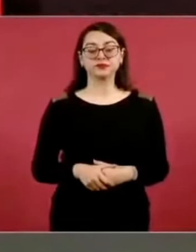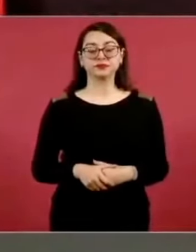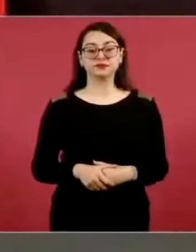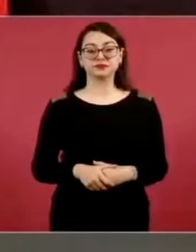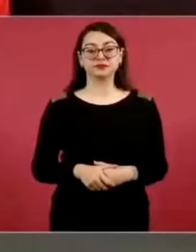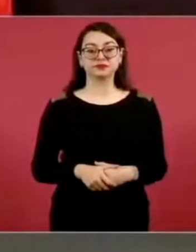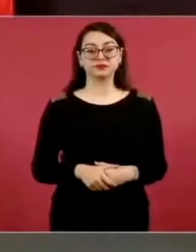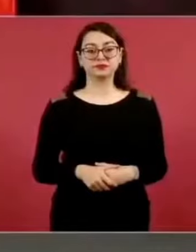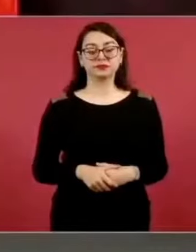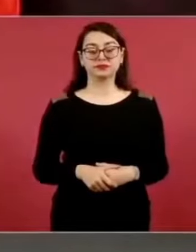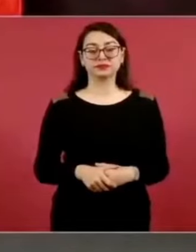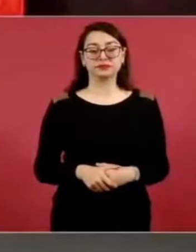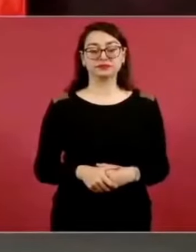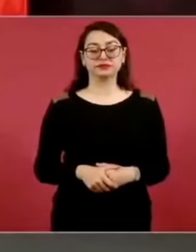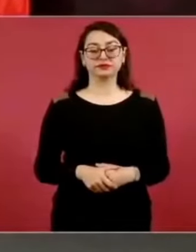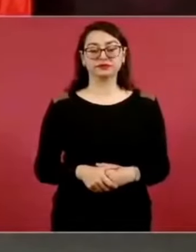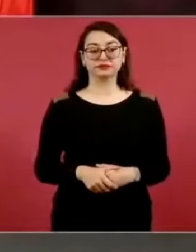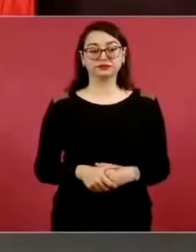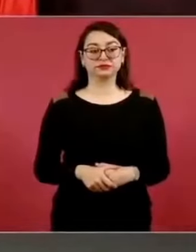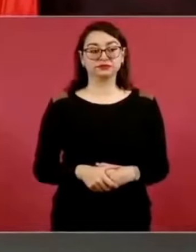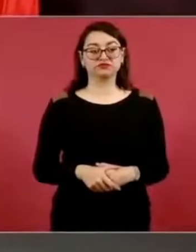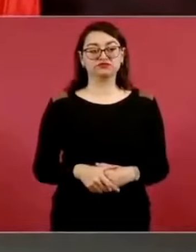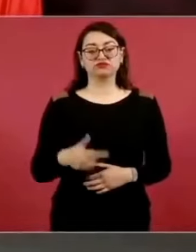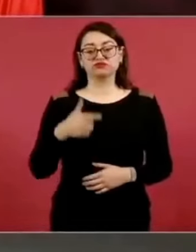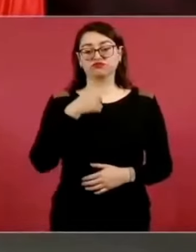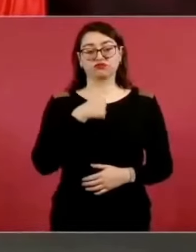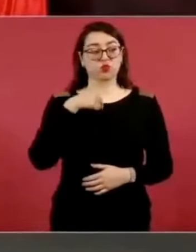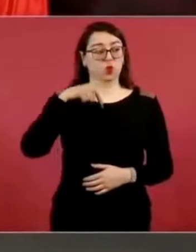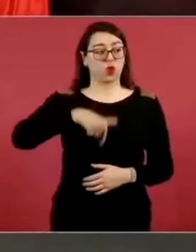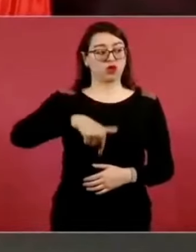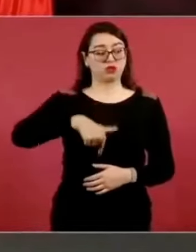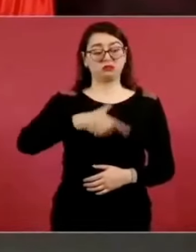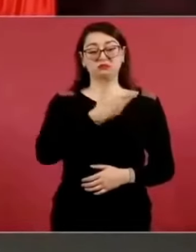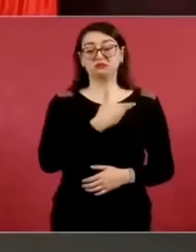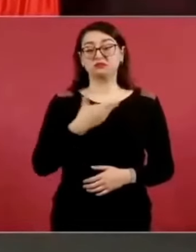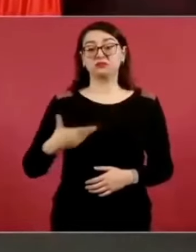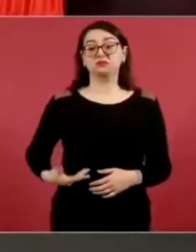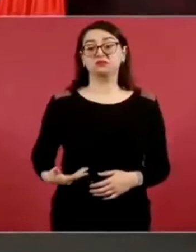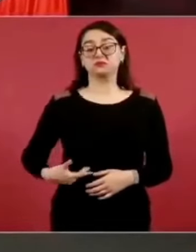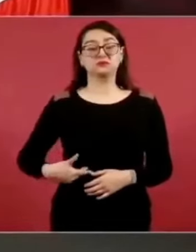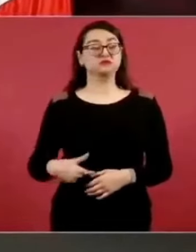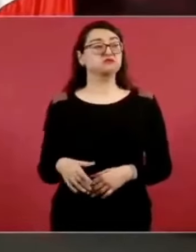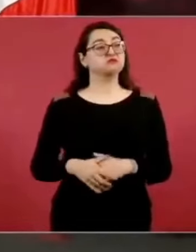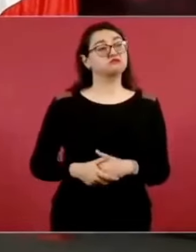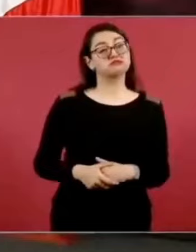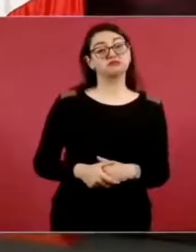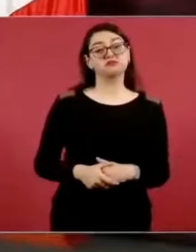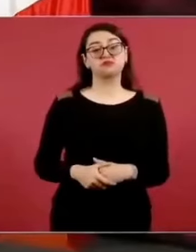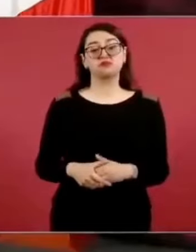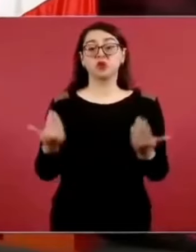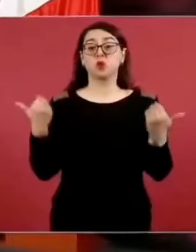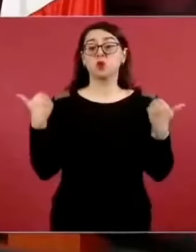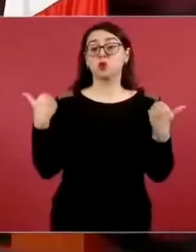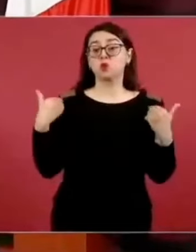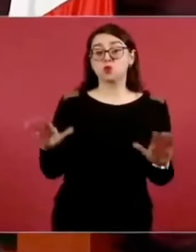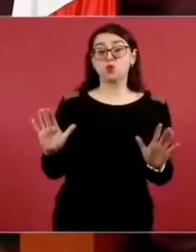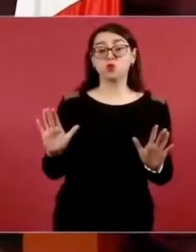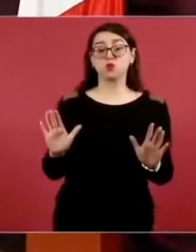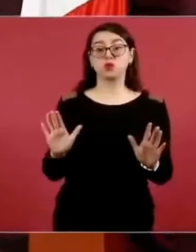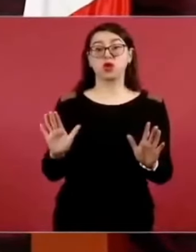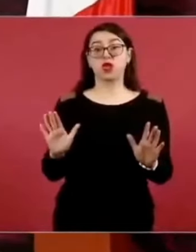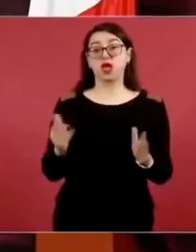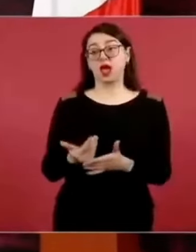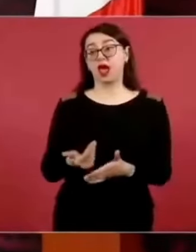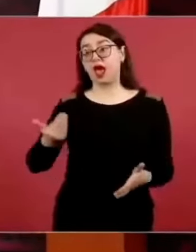si yo llegué aquí después de estar